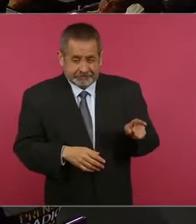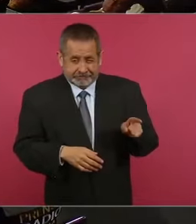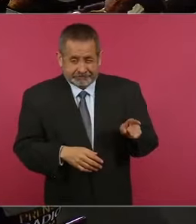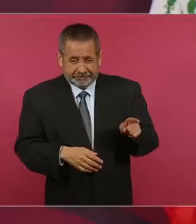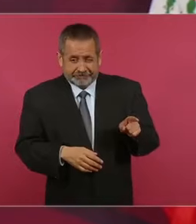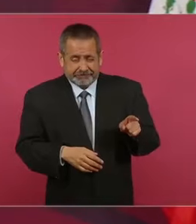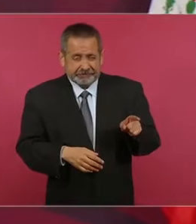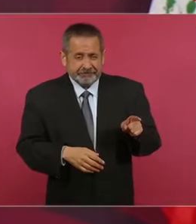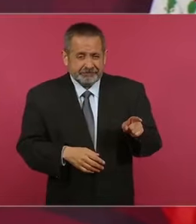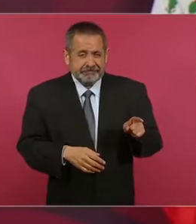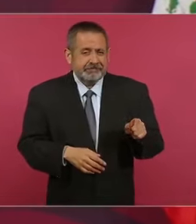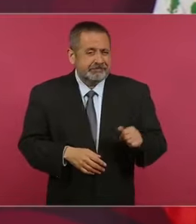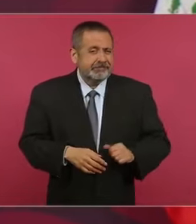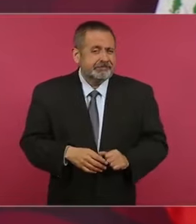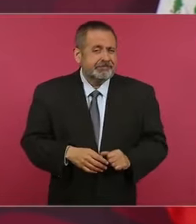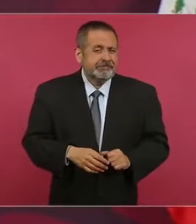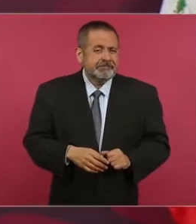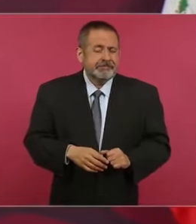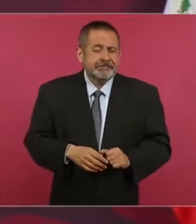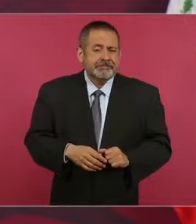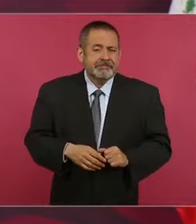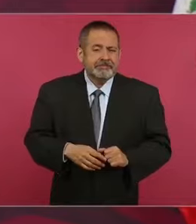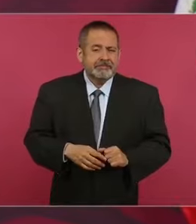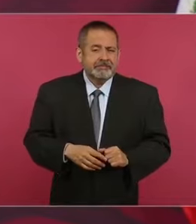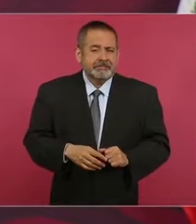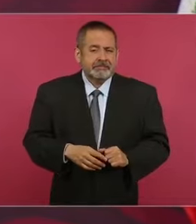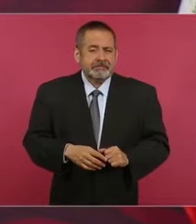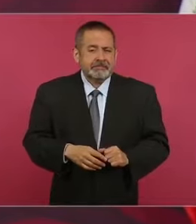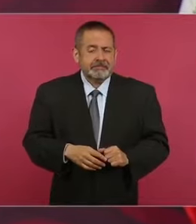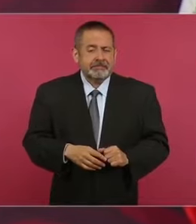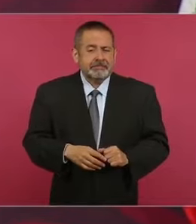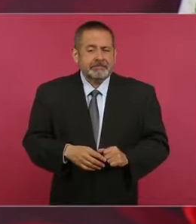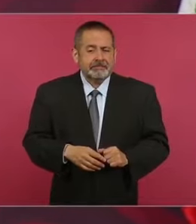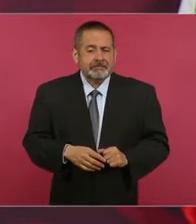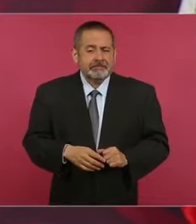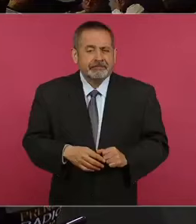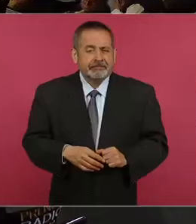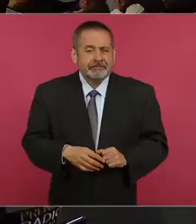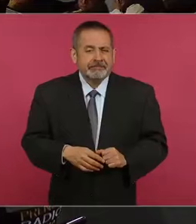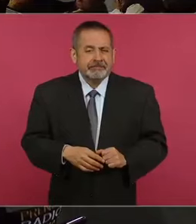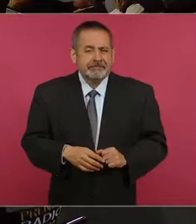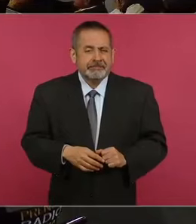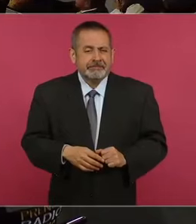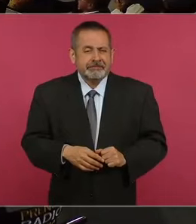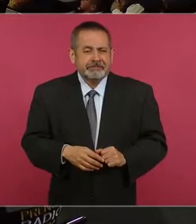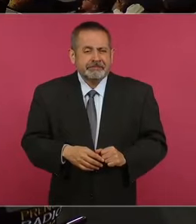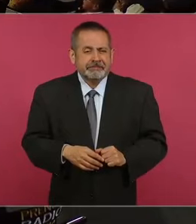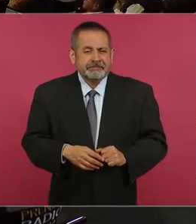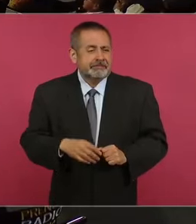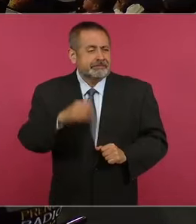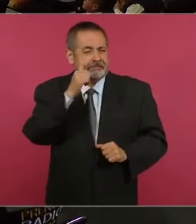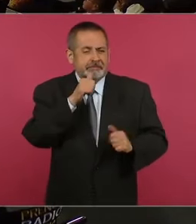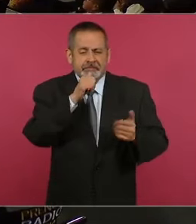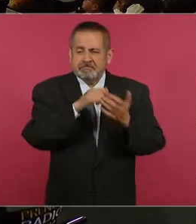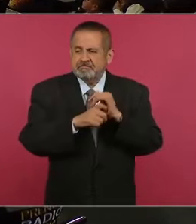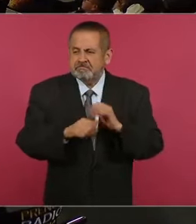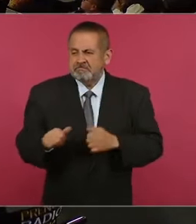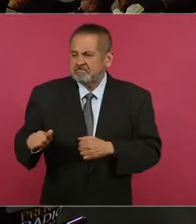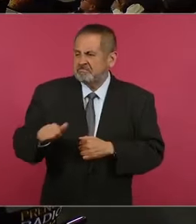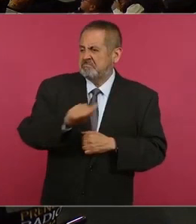de manera individualista,